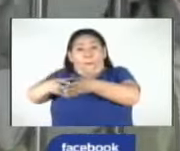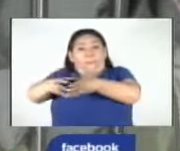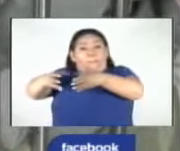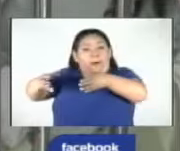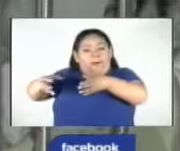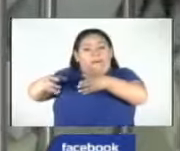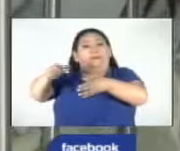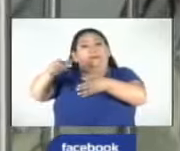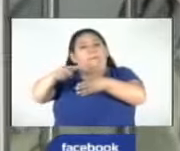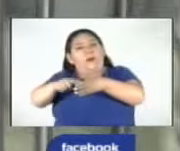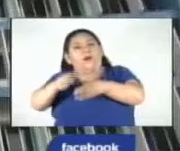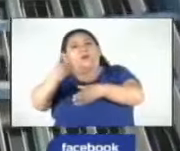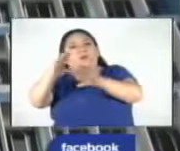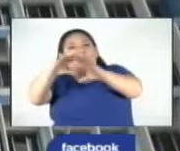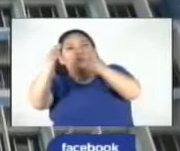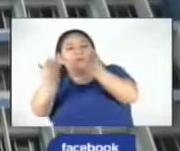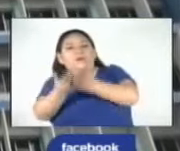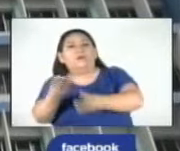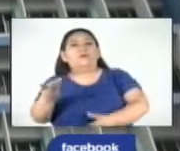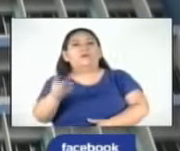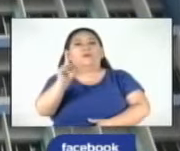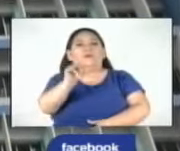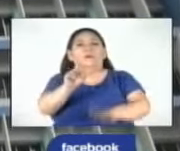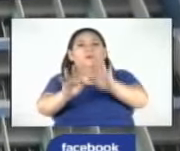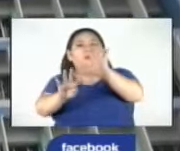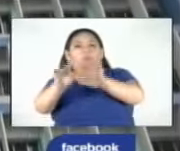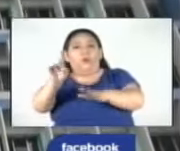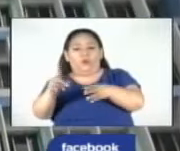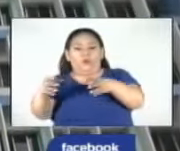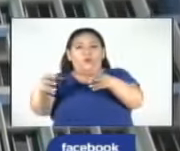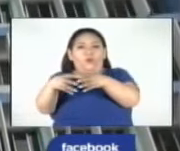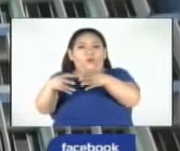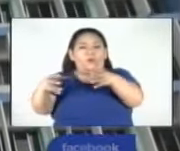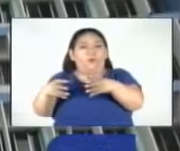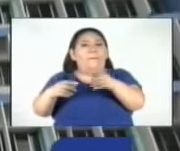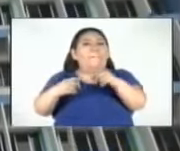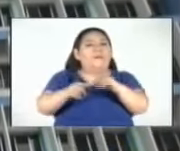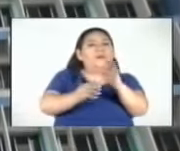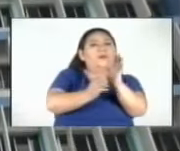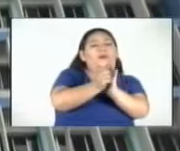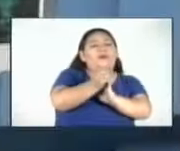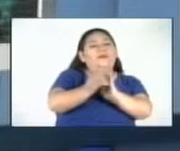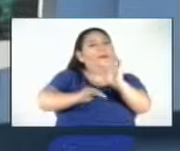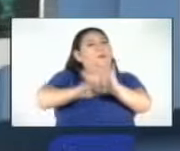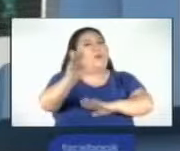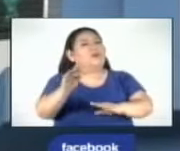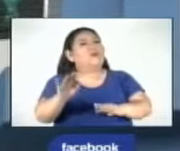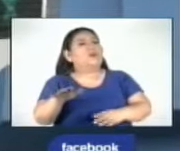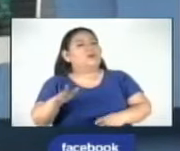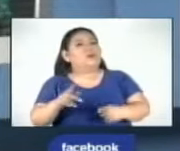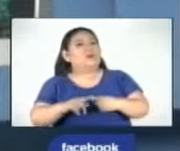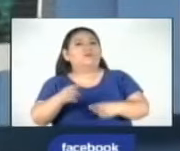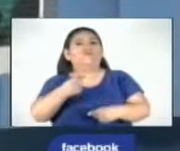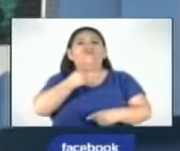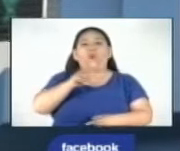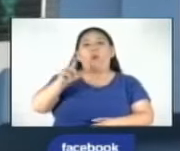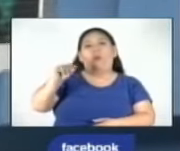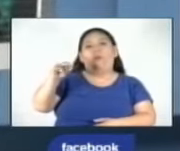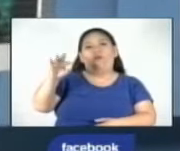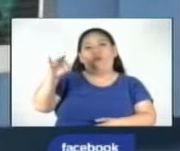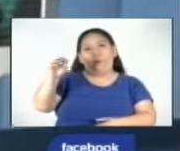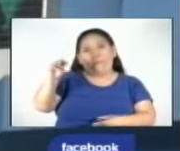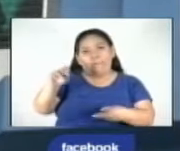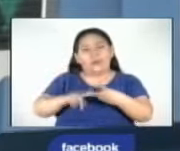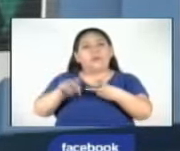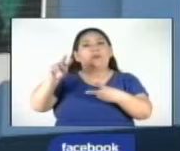mientras que el promedio mundial es de 191 por millón. Los tipos de cáncer más comunes en esta población son los linfomas y